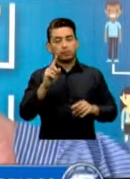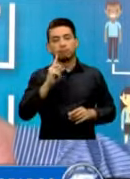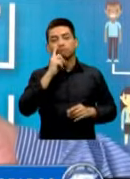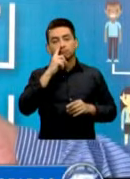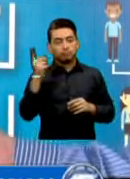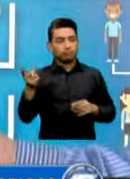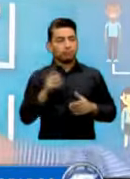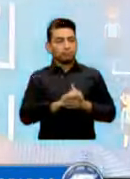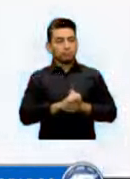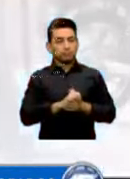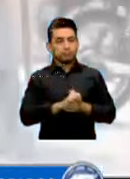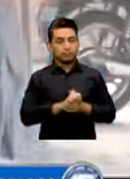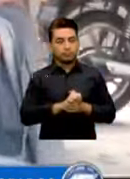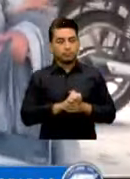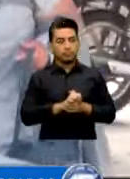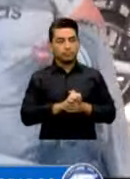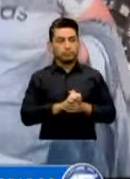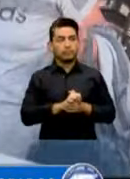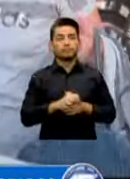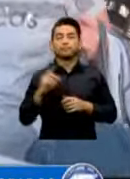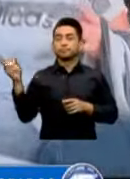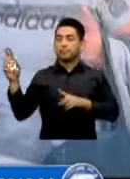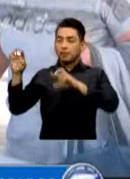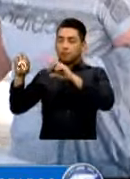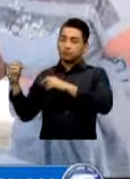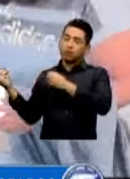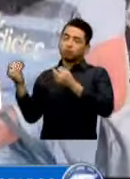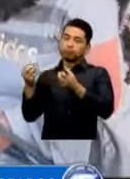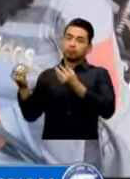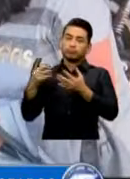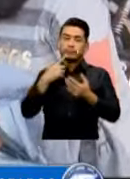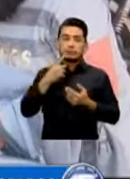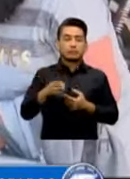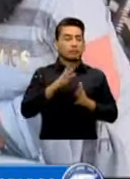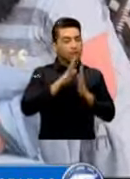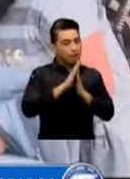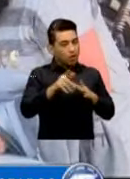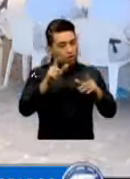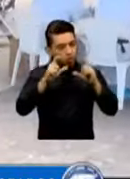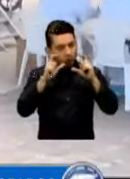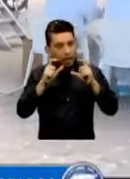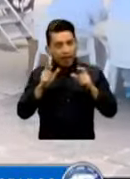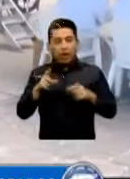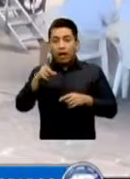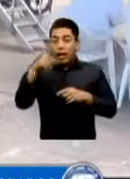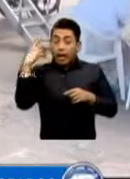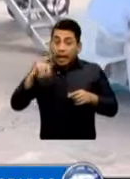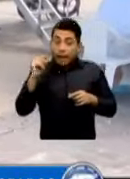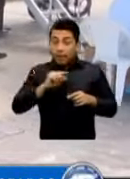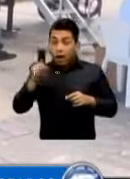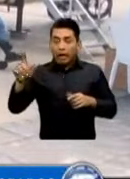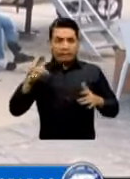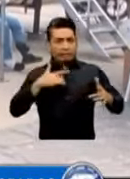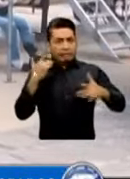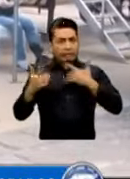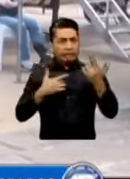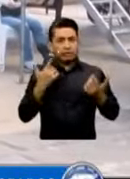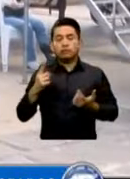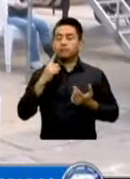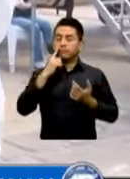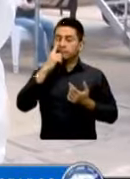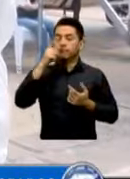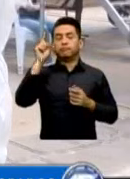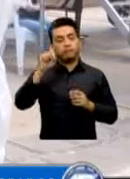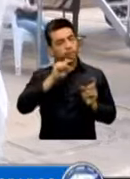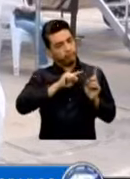casos positivos El entrevistado Recomendó a la población No bajar la guardia Y acudir de inmediato A un puesto Si usted llegase A presentar síntomas Como